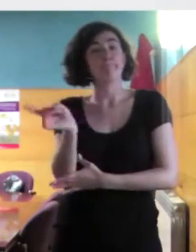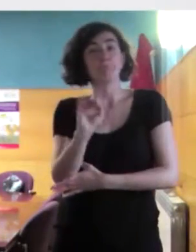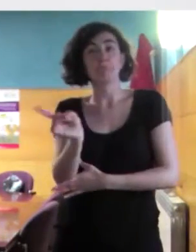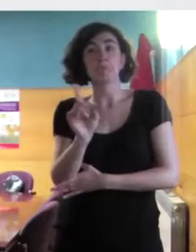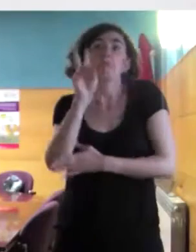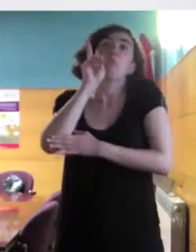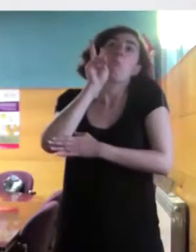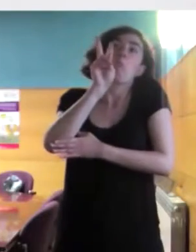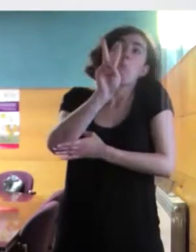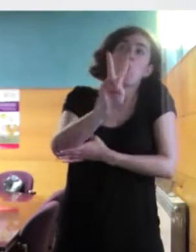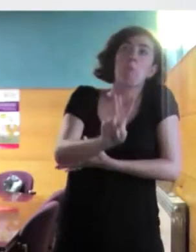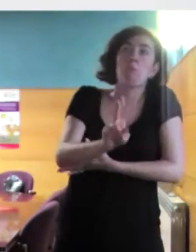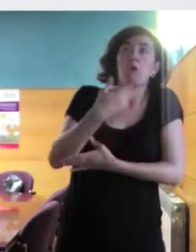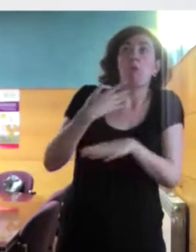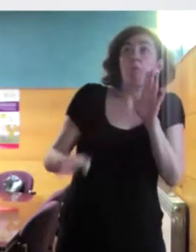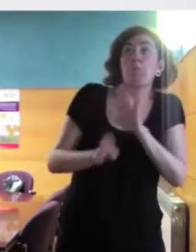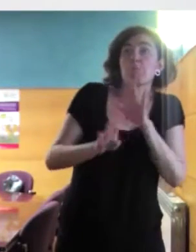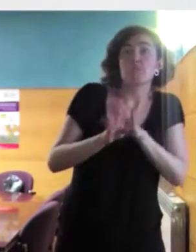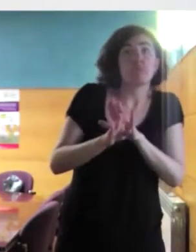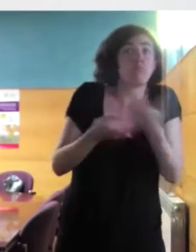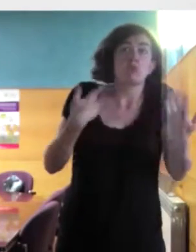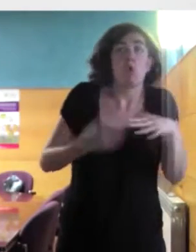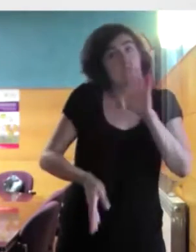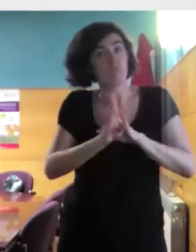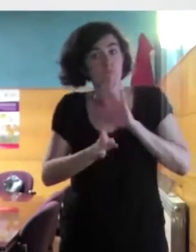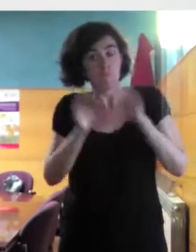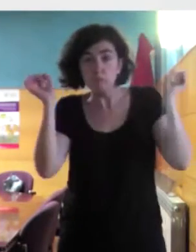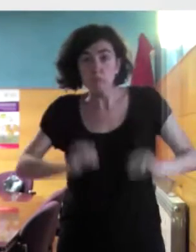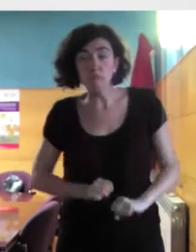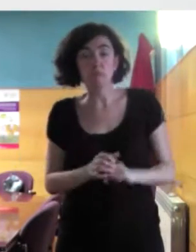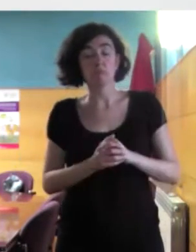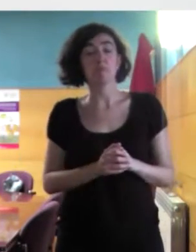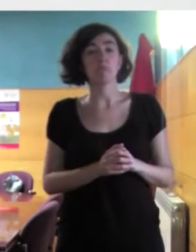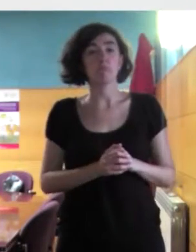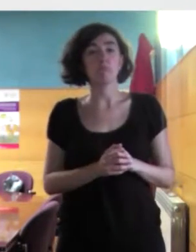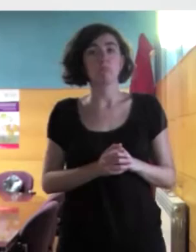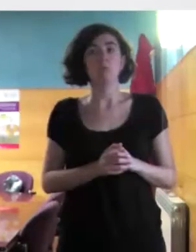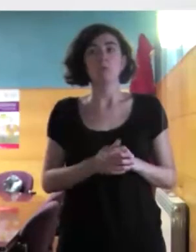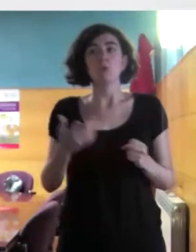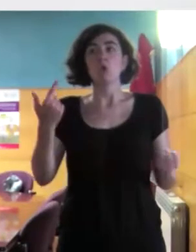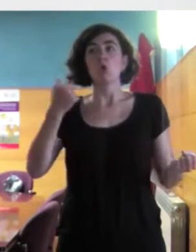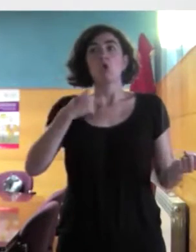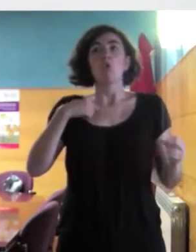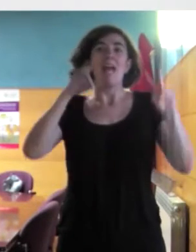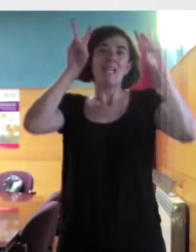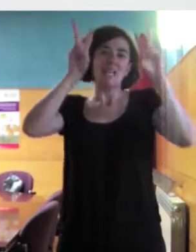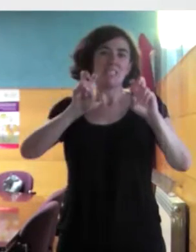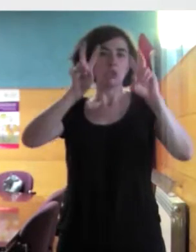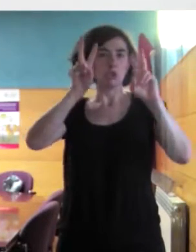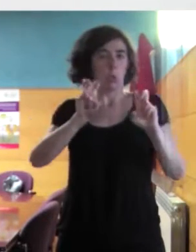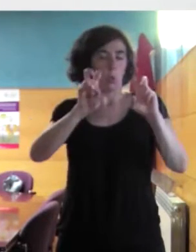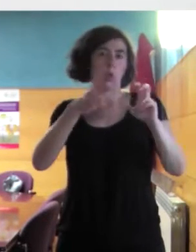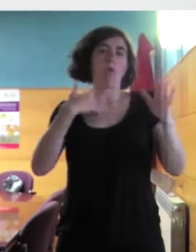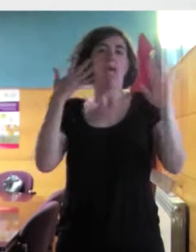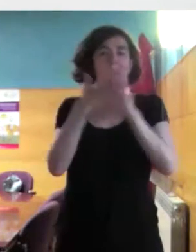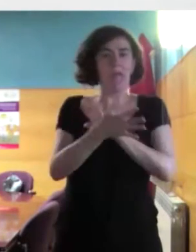que puedo seguir adelante, pues voy siguiendo. Y entonces, pues sí que voy a hacer una introducción, voy a poner un marco,